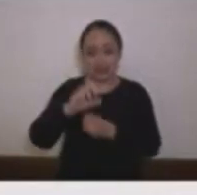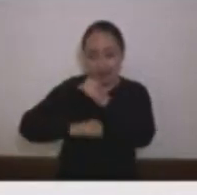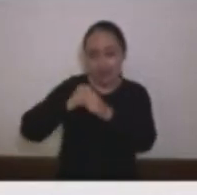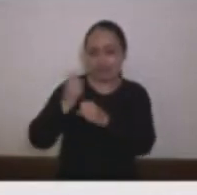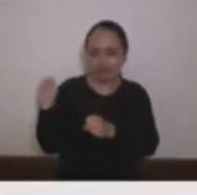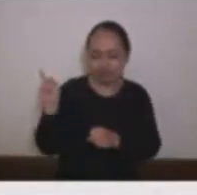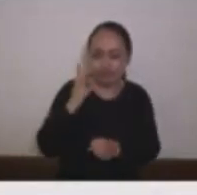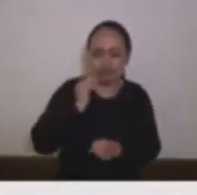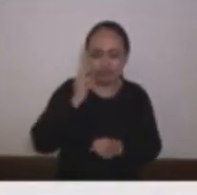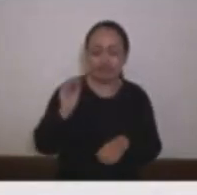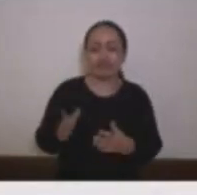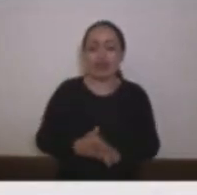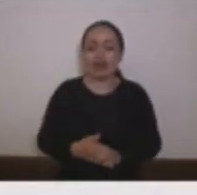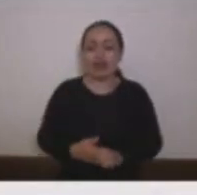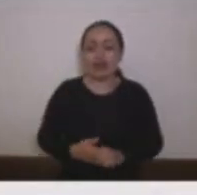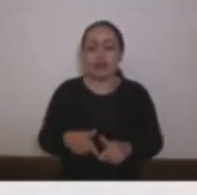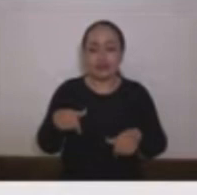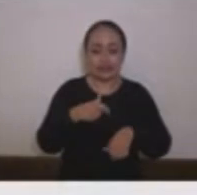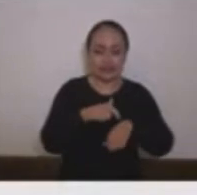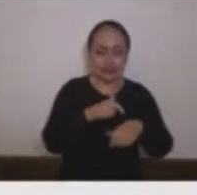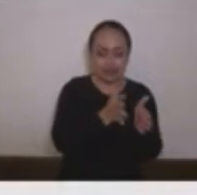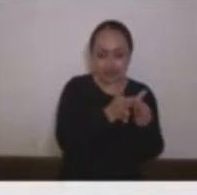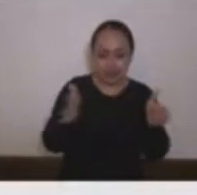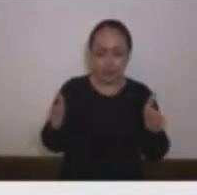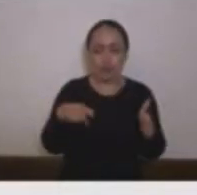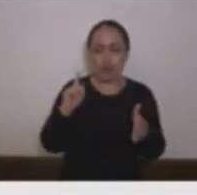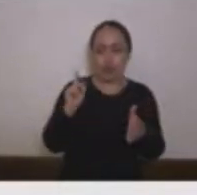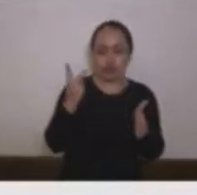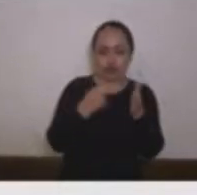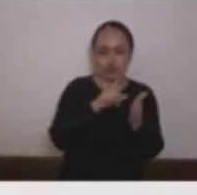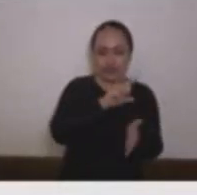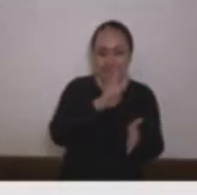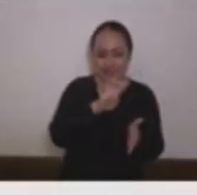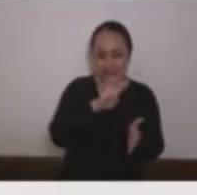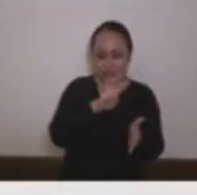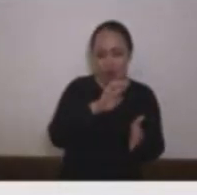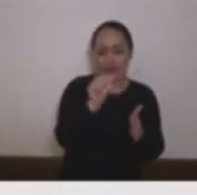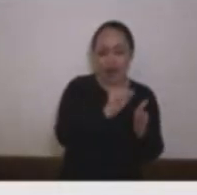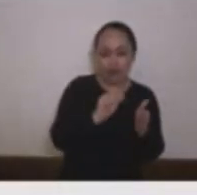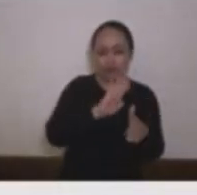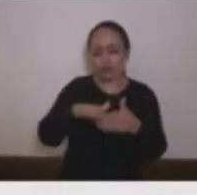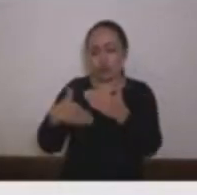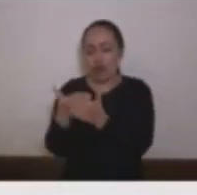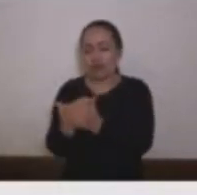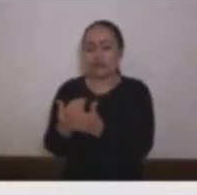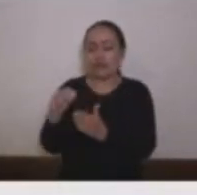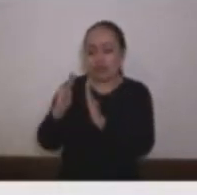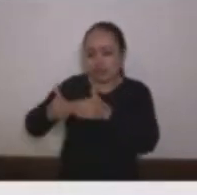municipal en el periodo comprendido entre el 22 de agosto del 2019 y hasta el 31 de diciembre del 2019